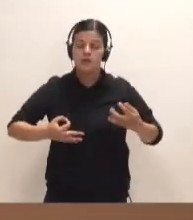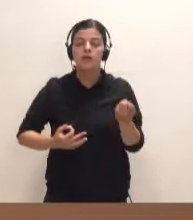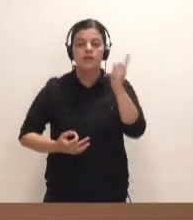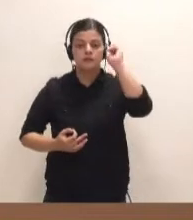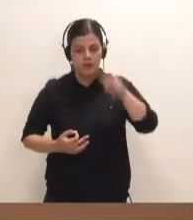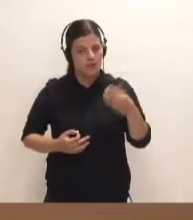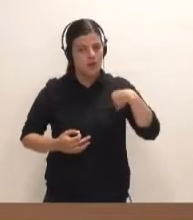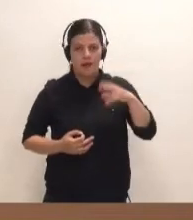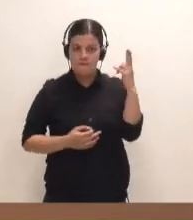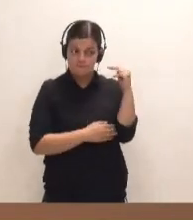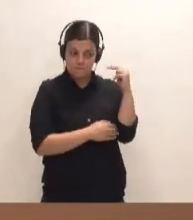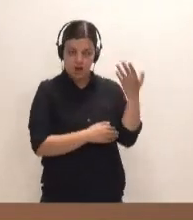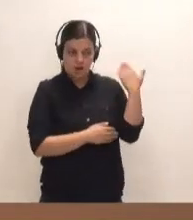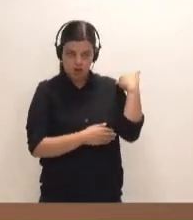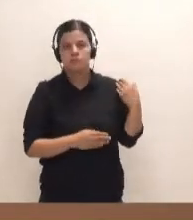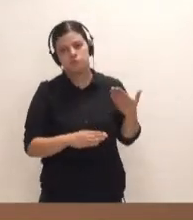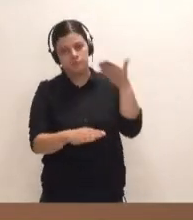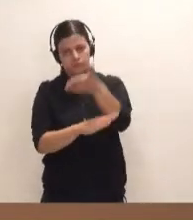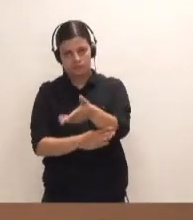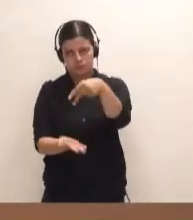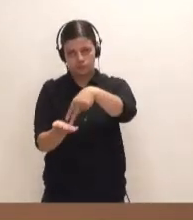también desde el viernes en el lugar.